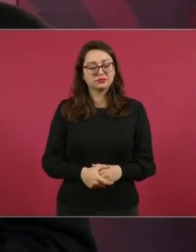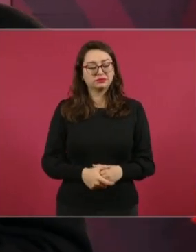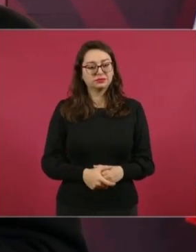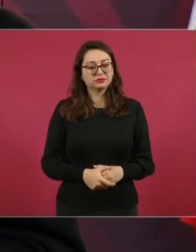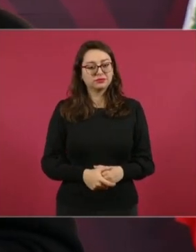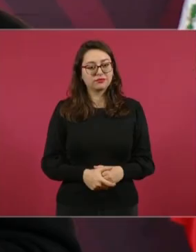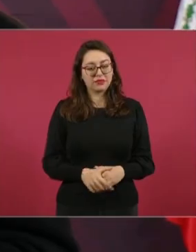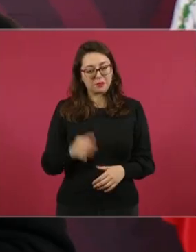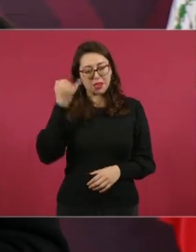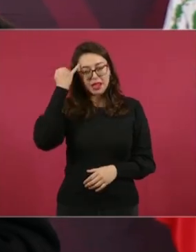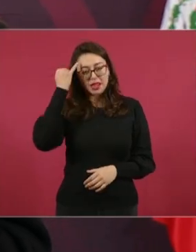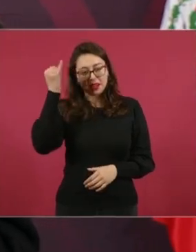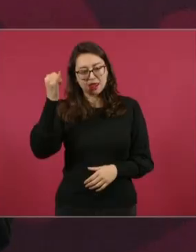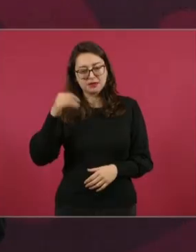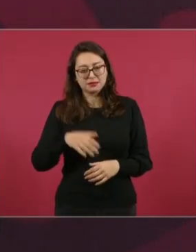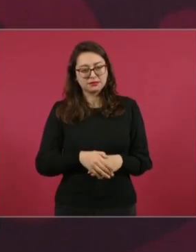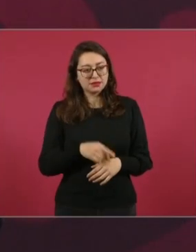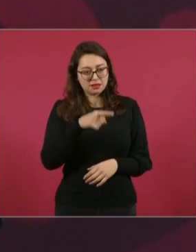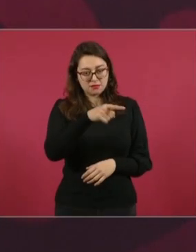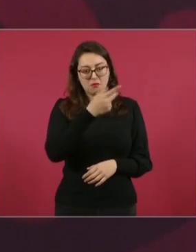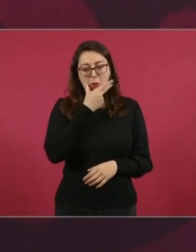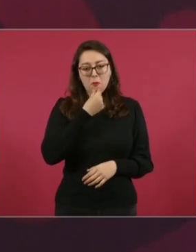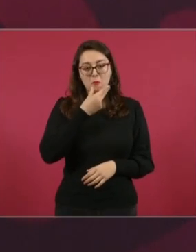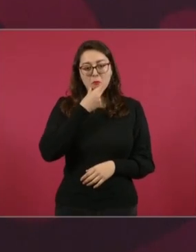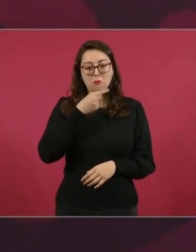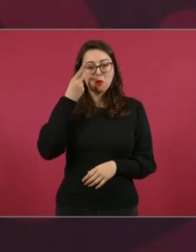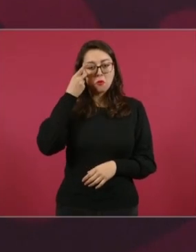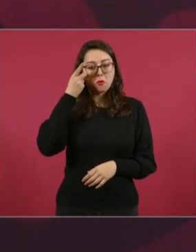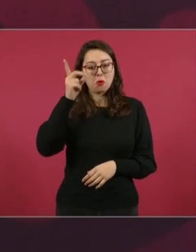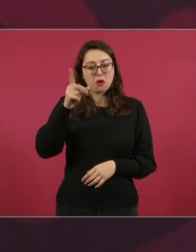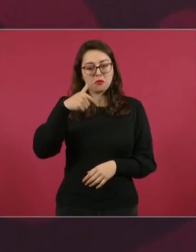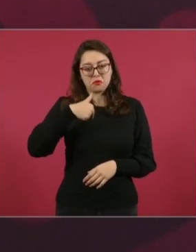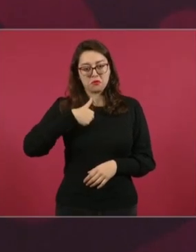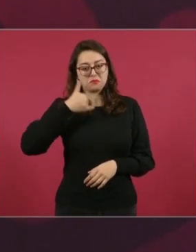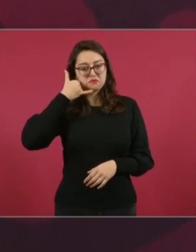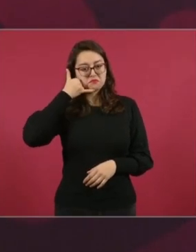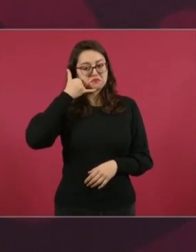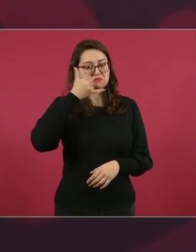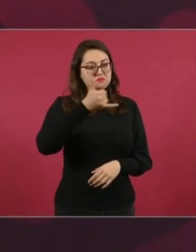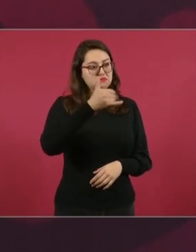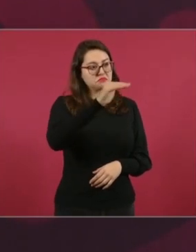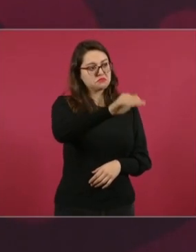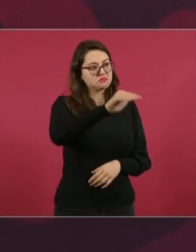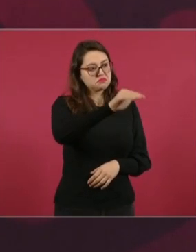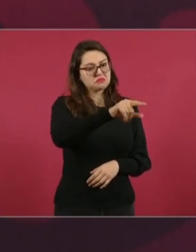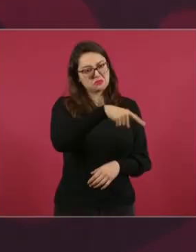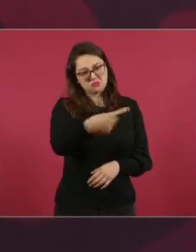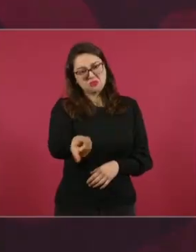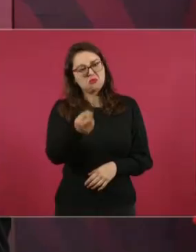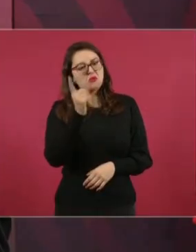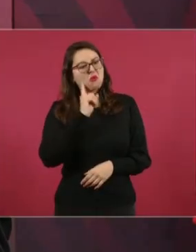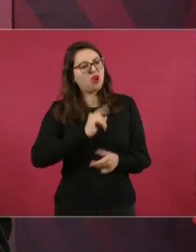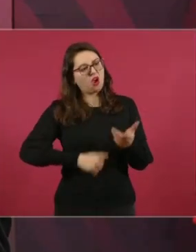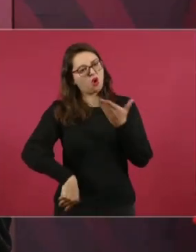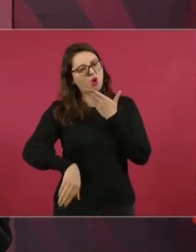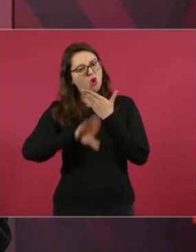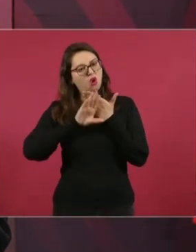esta señora nos está cuestionando mucho,